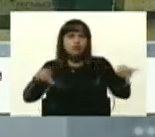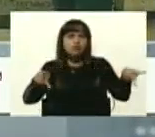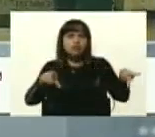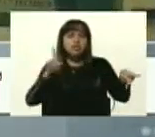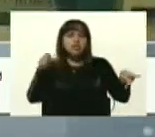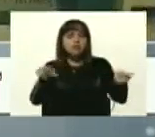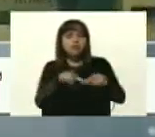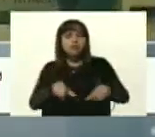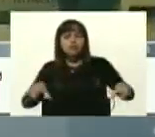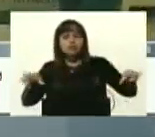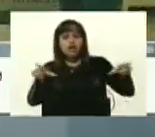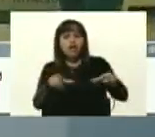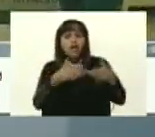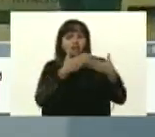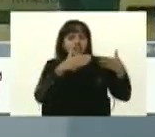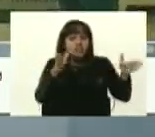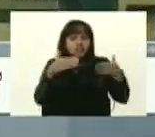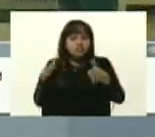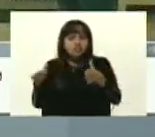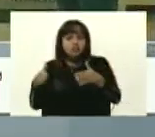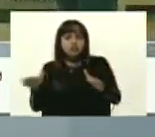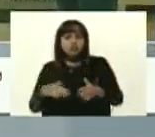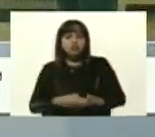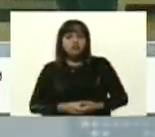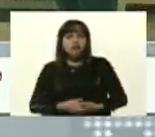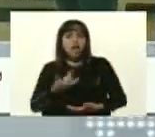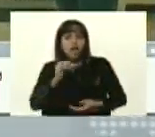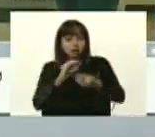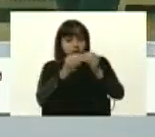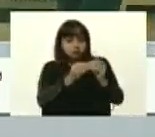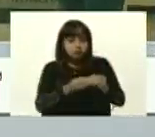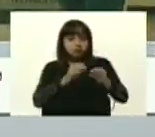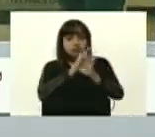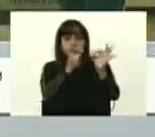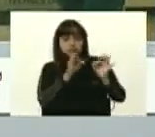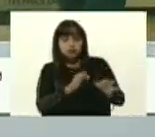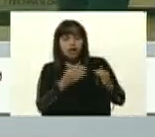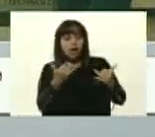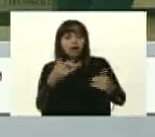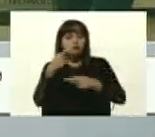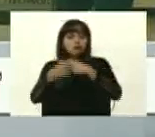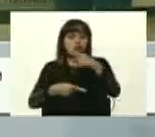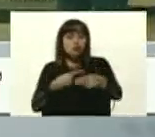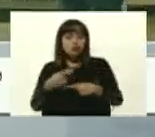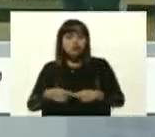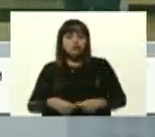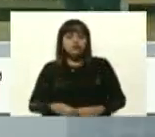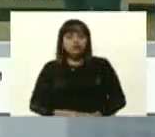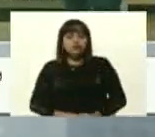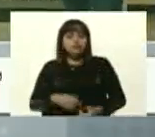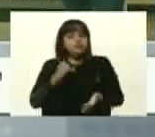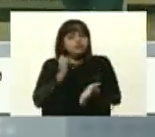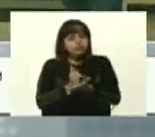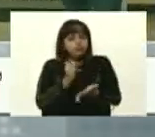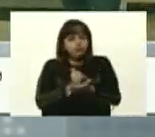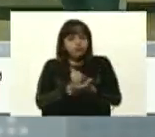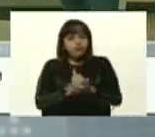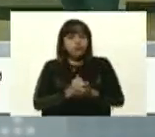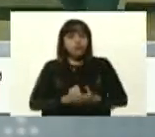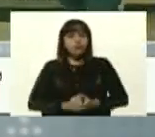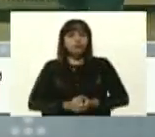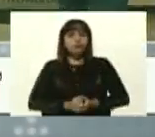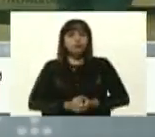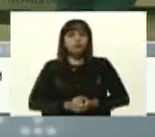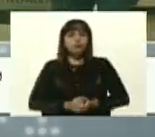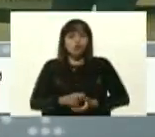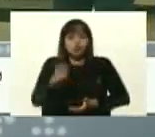espacios abiertos, ya nosotros tenemos el diseño, estamos en procesos ya de verificación de los